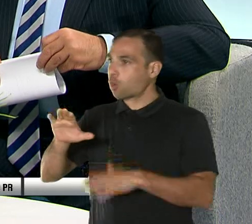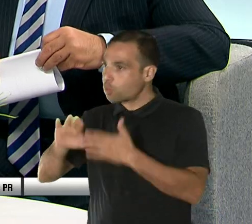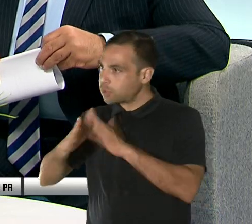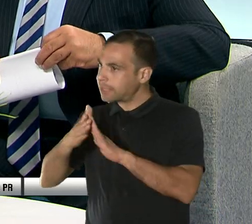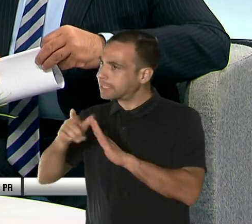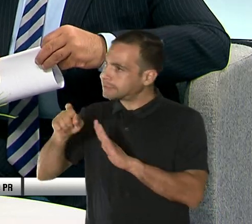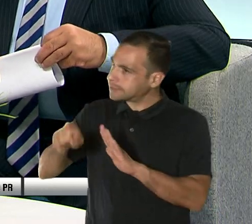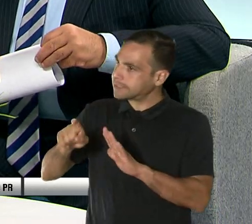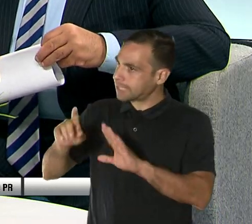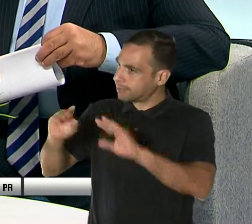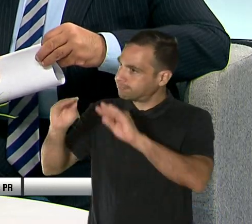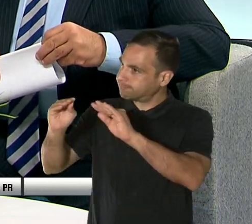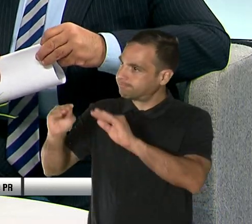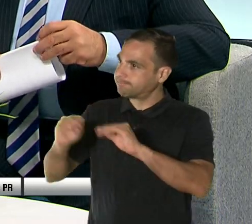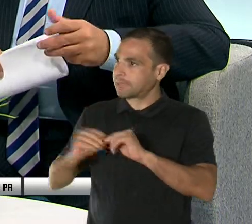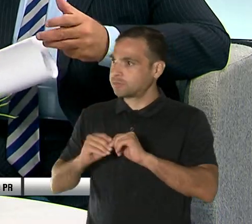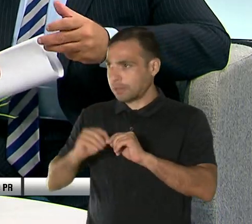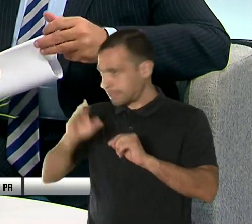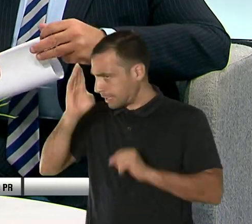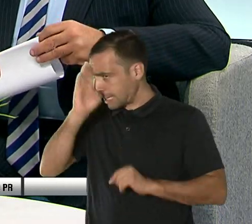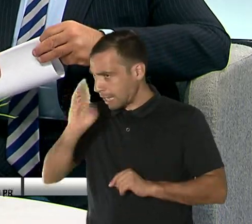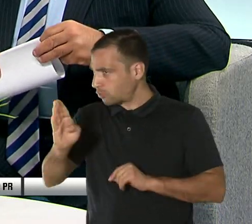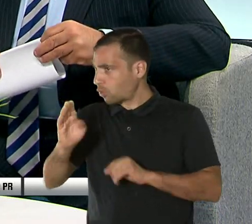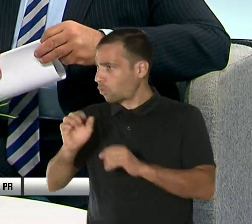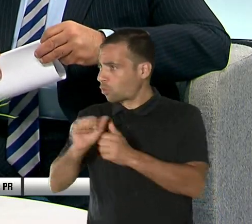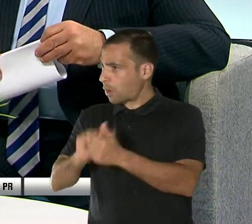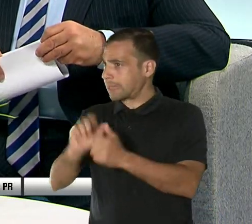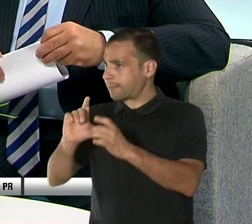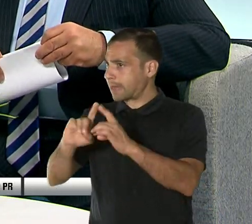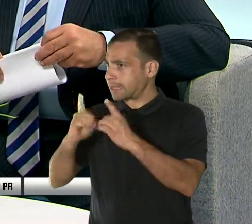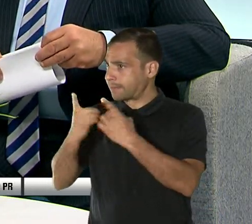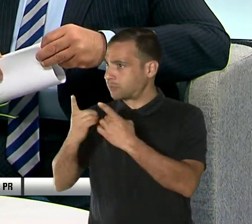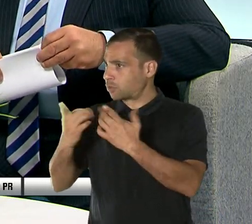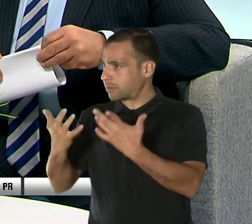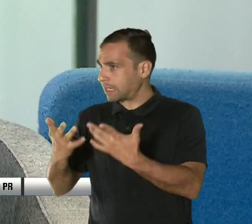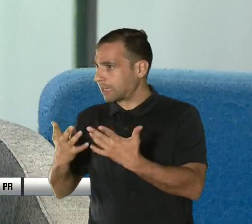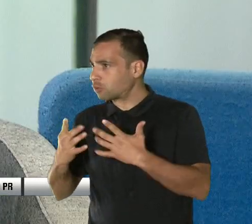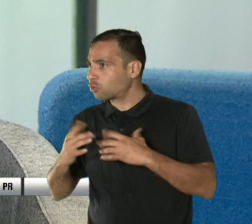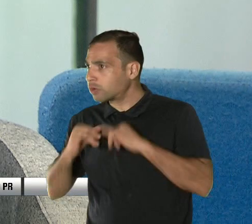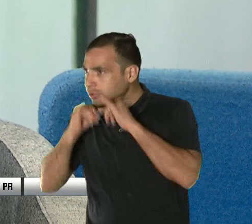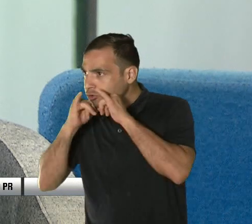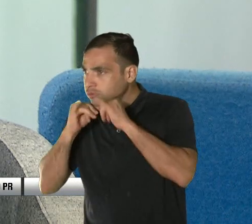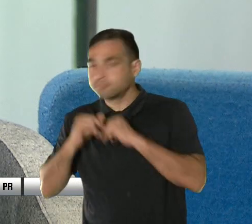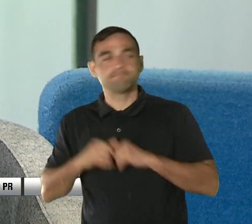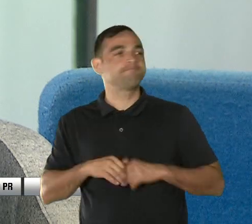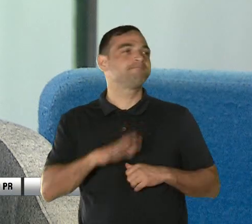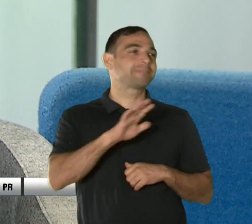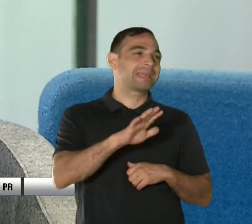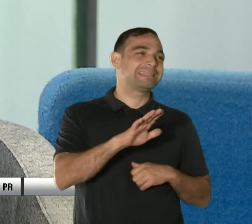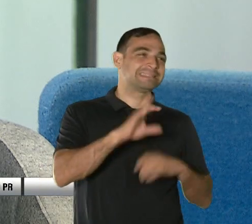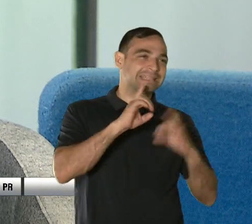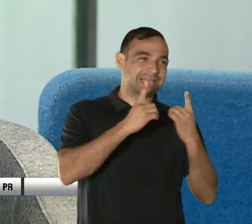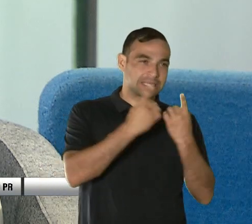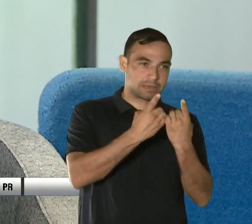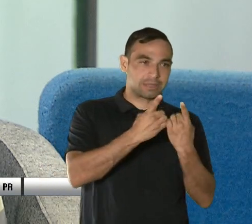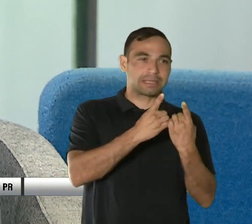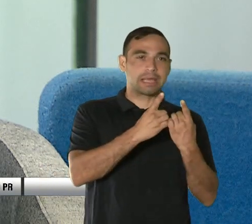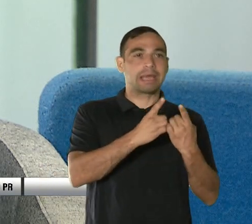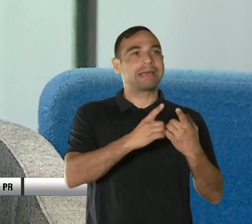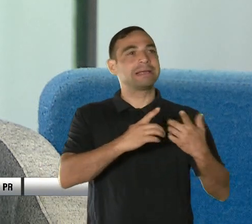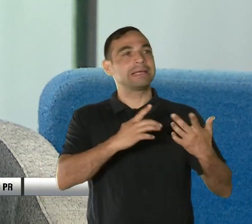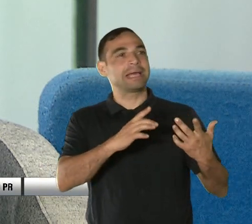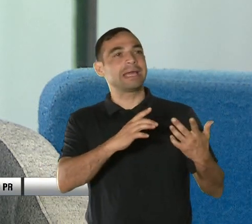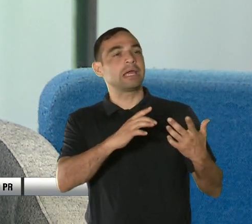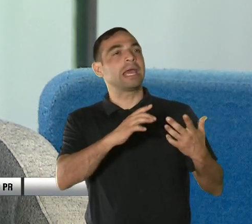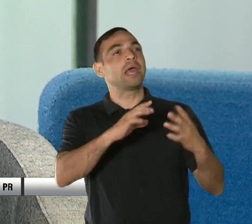sí. ¿Esto se hace directamente con el departamento de corrección o cómo se da? Estas instituciones están adscritas a nuestra Secretaría Auxiliar de Educación Alternativa, así que